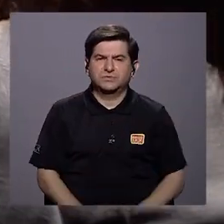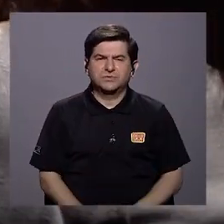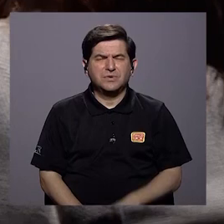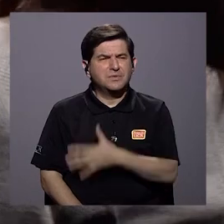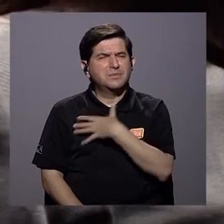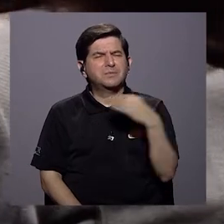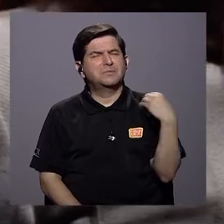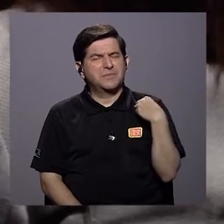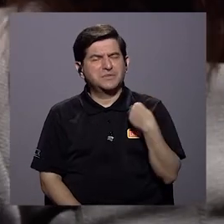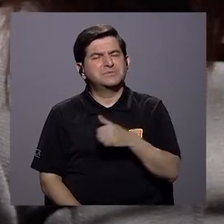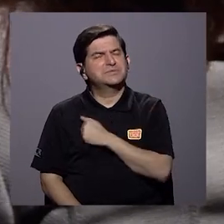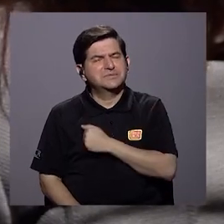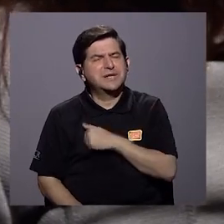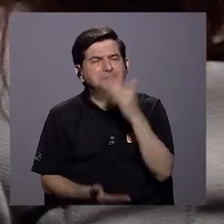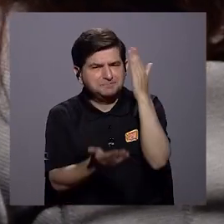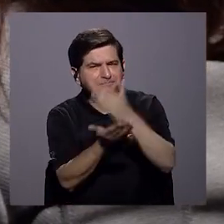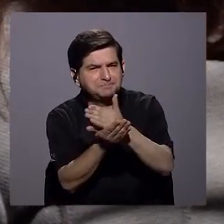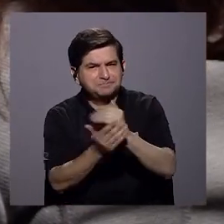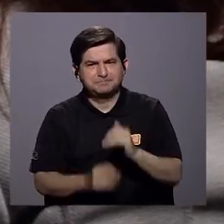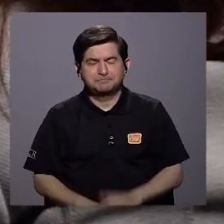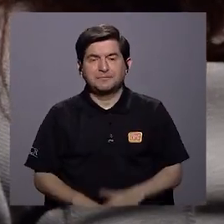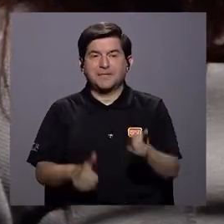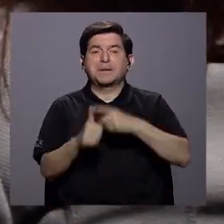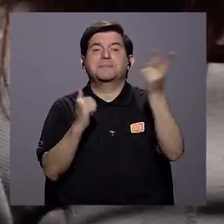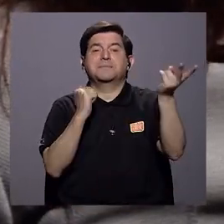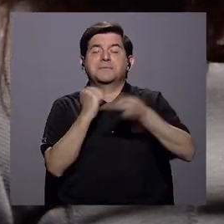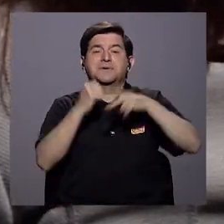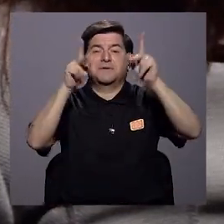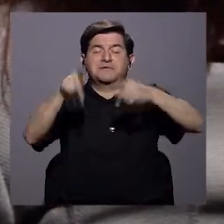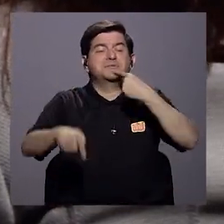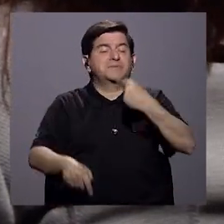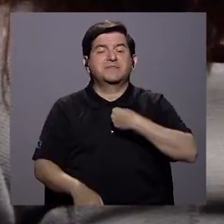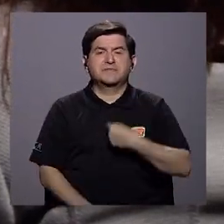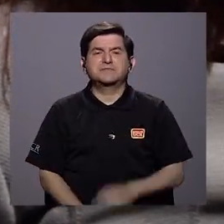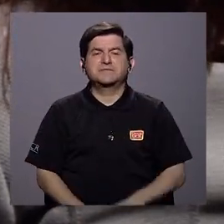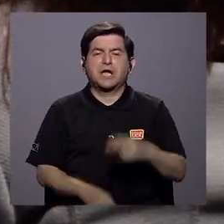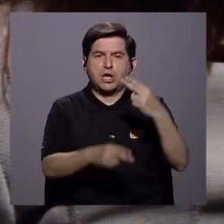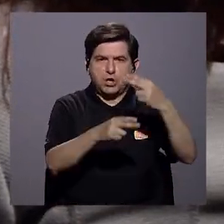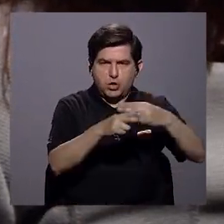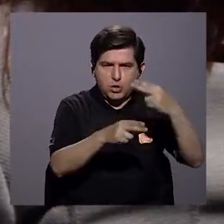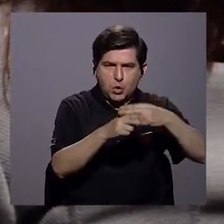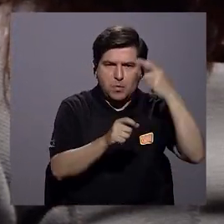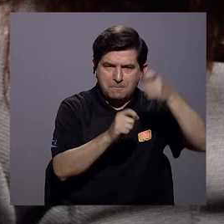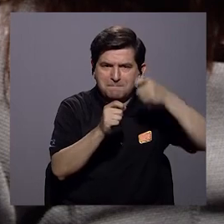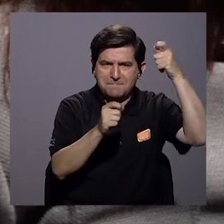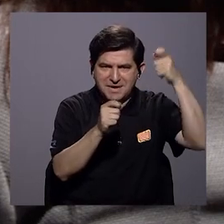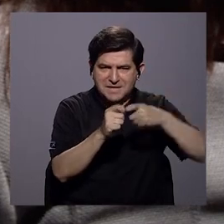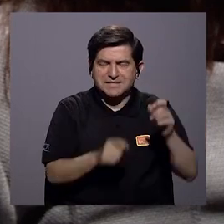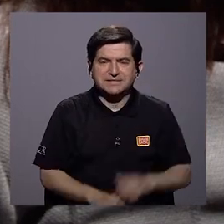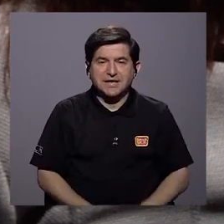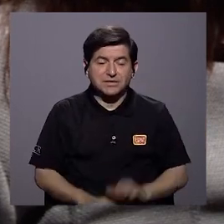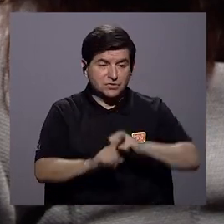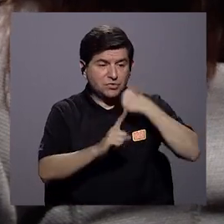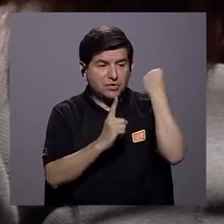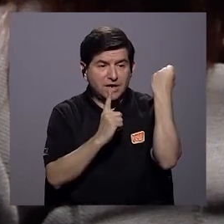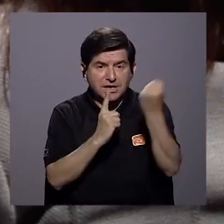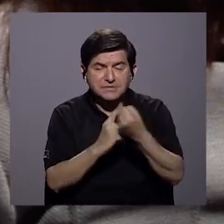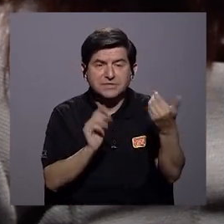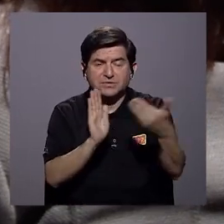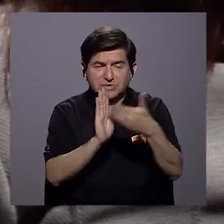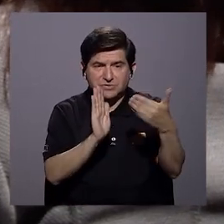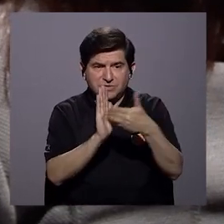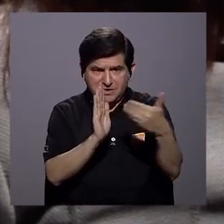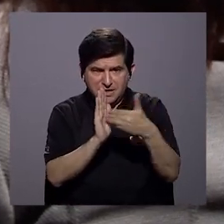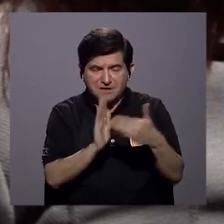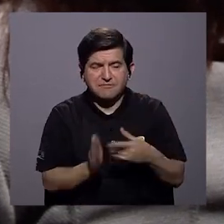Me encanta eso, y perdóname que la interrumpa, porque por primera vez me encuentro a alguien que me dice, le voy a poner nombres y apellidos a un ecosistema que está afectando el